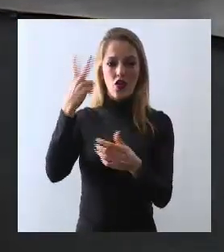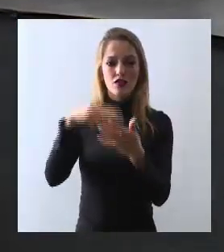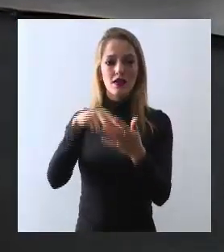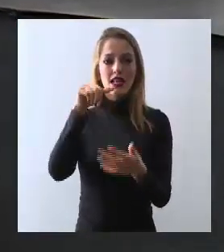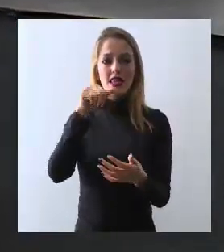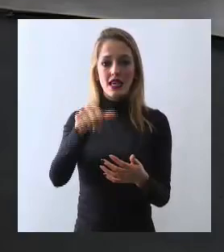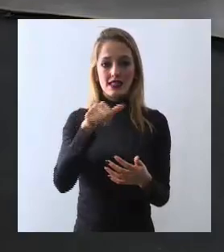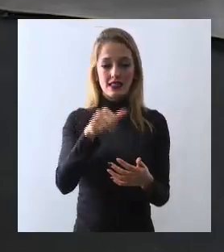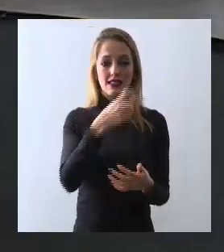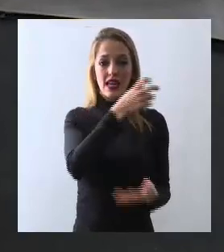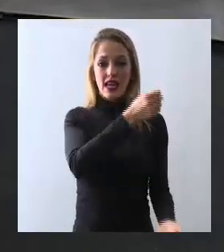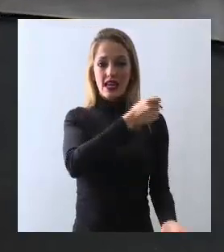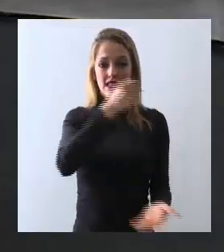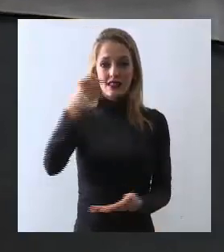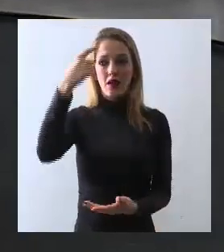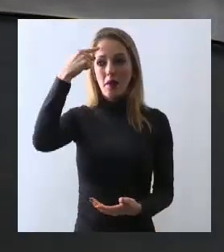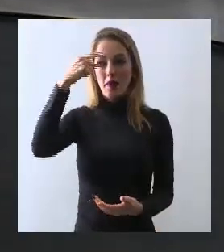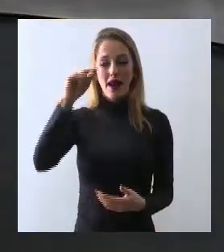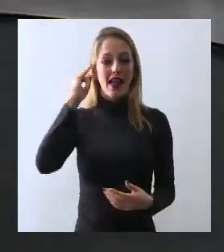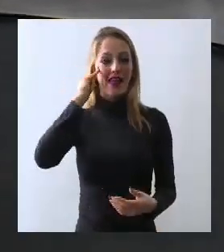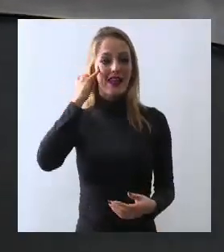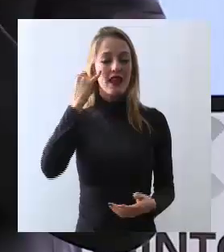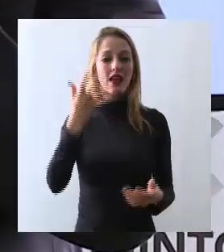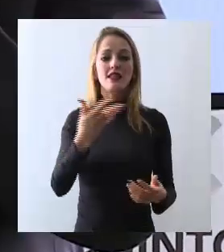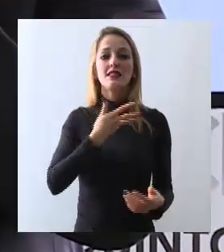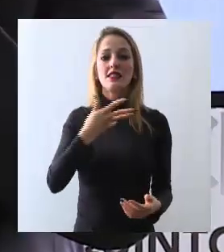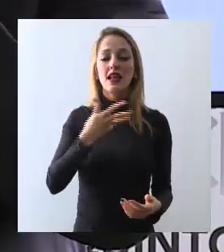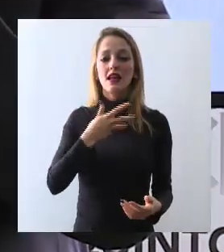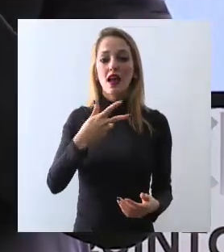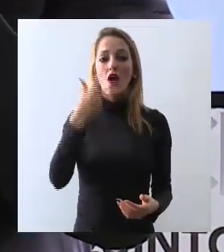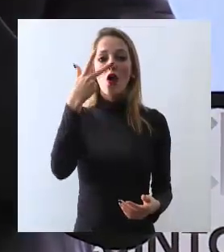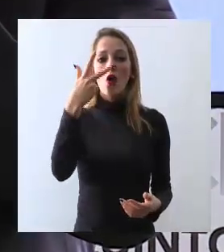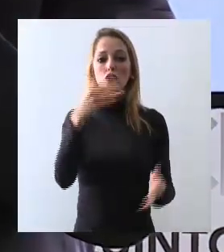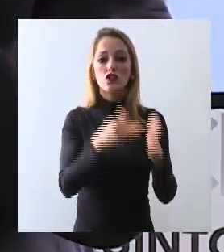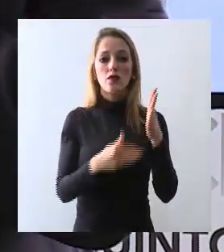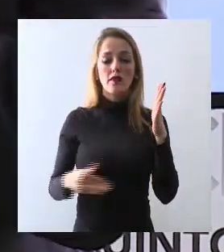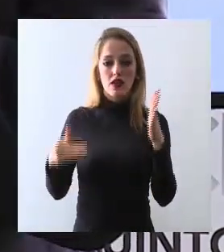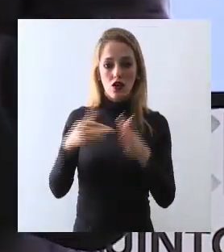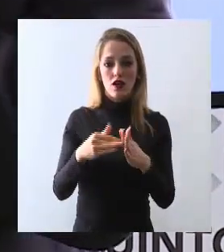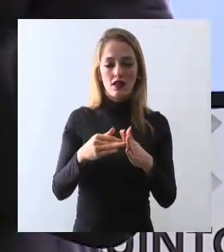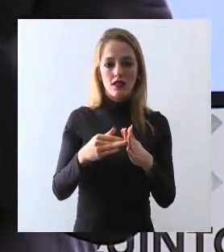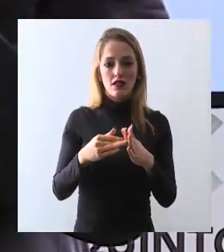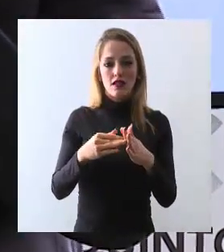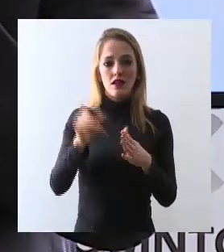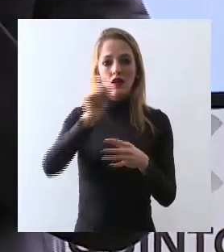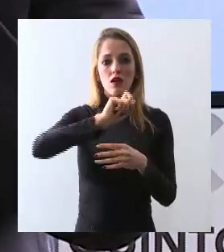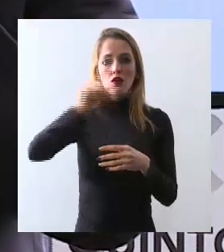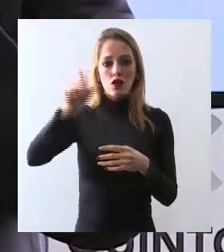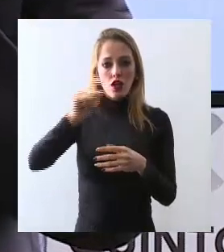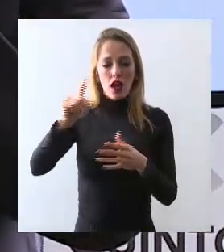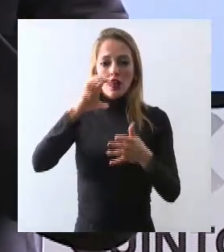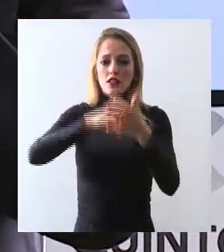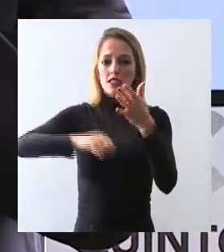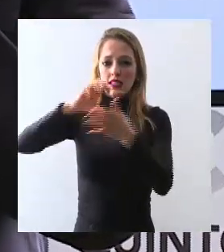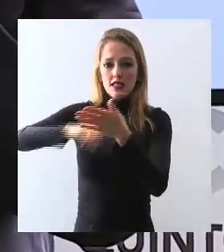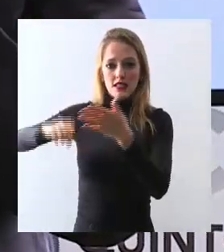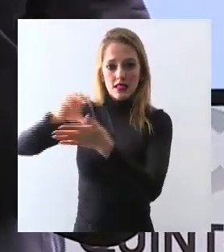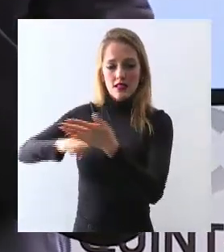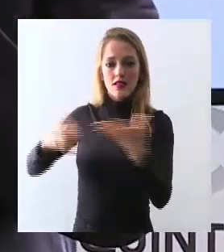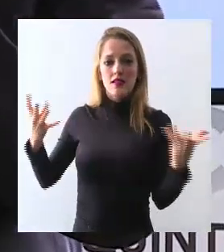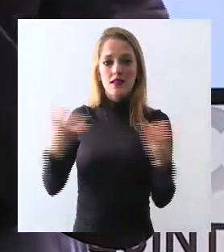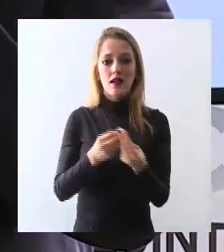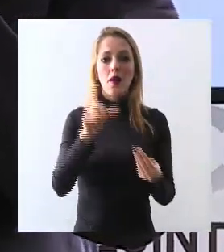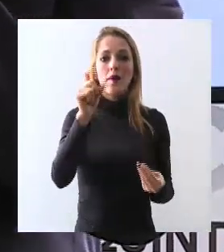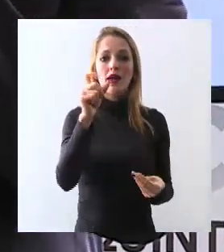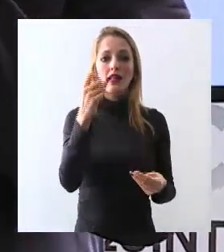millones, con lo que usted comenta del 10% de los funcionarios del primer nivel llegamos a 23 millones 300